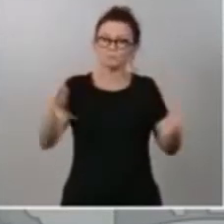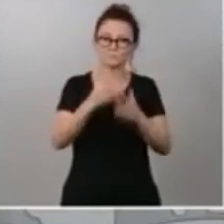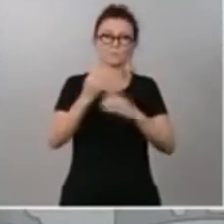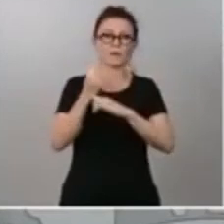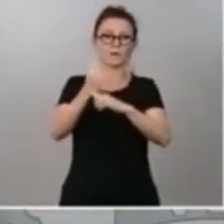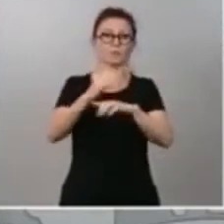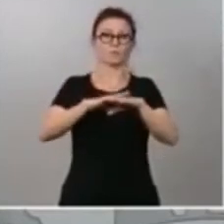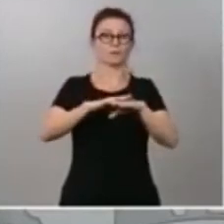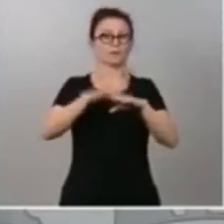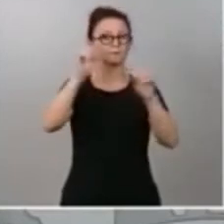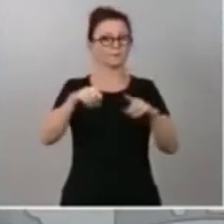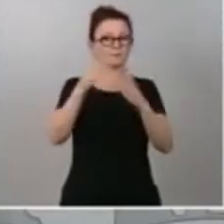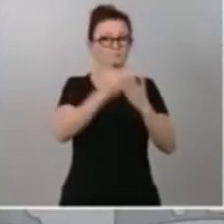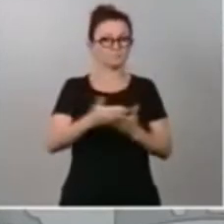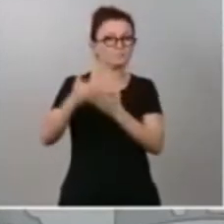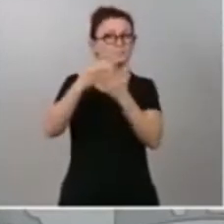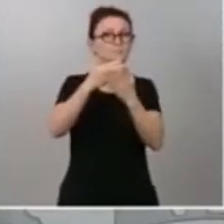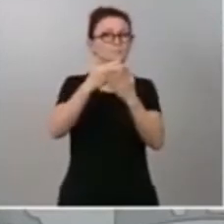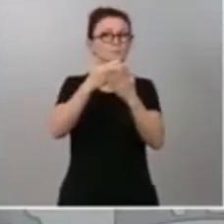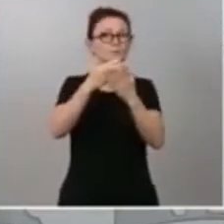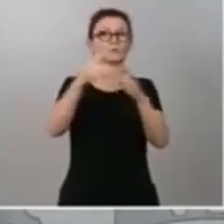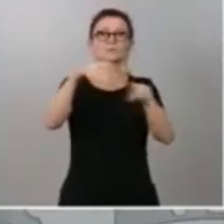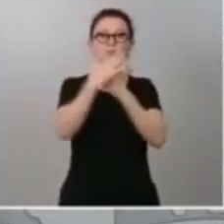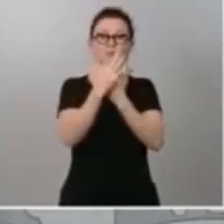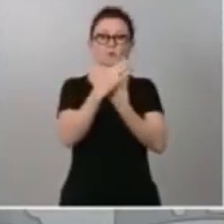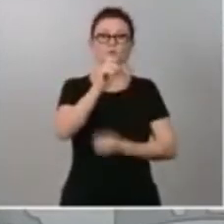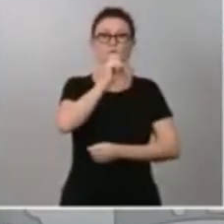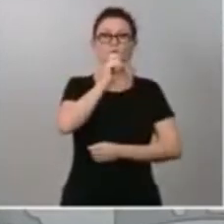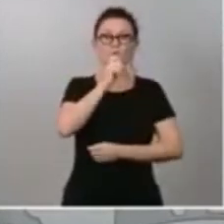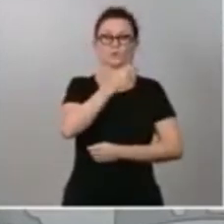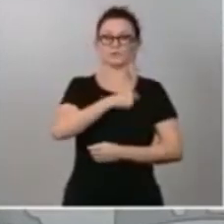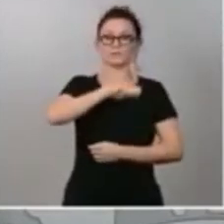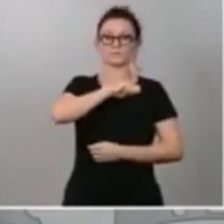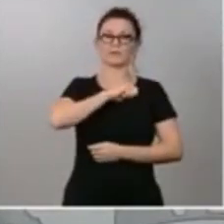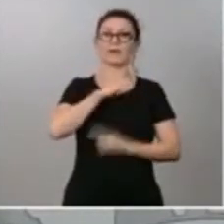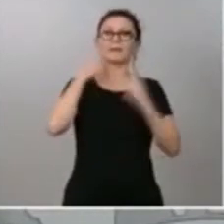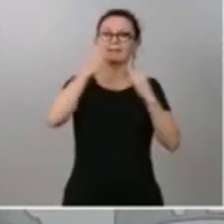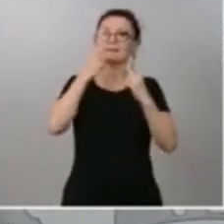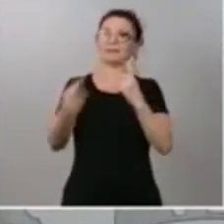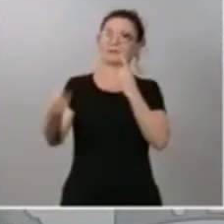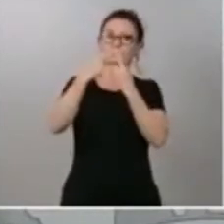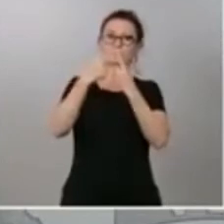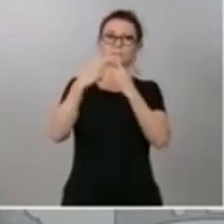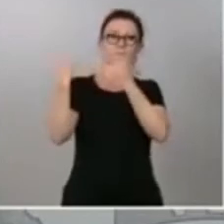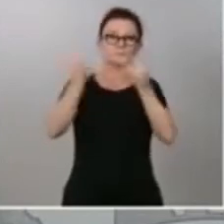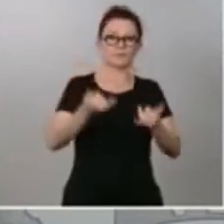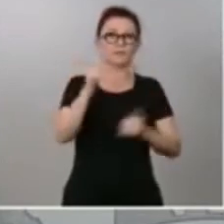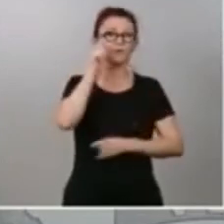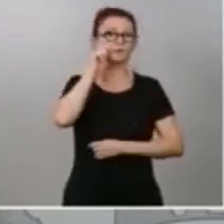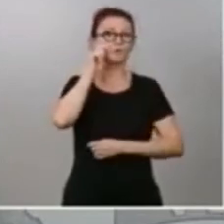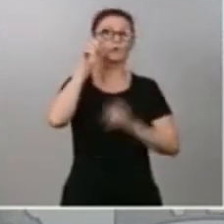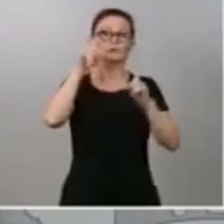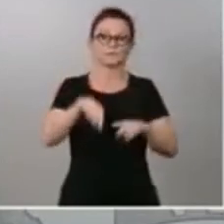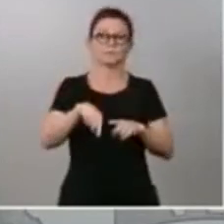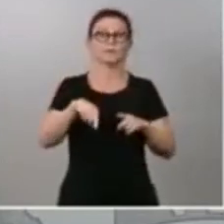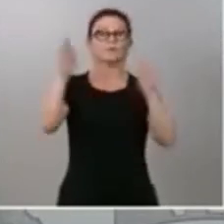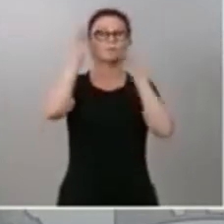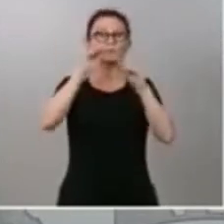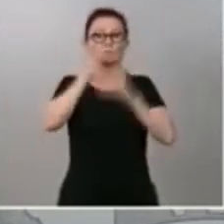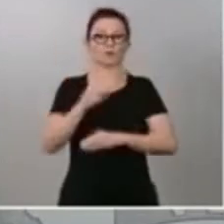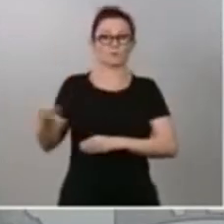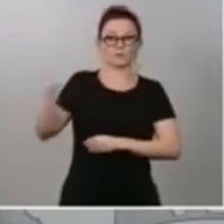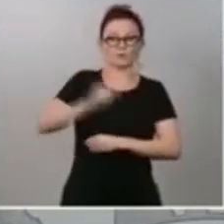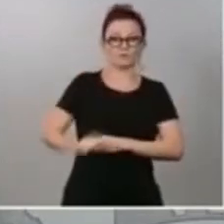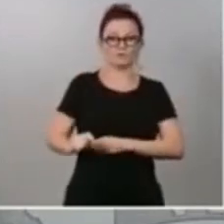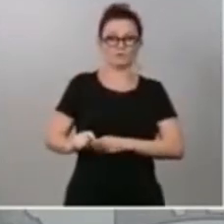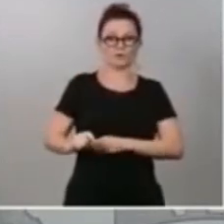posicionamiento de nuestro país como destino. El plan de modernización de la formación profesional, tan importante la formación profesional, que además de añadir